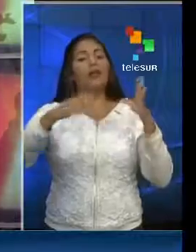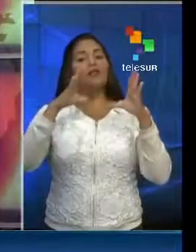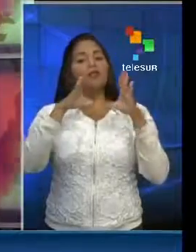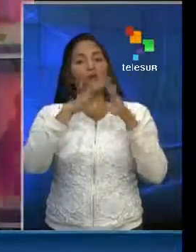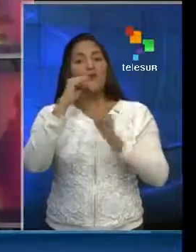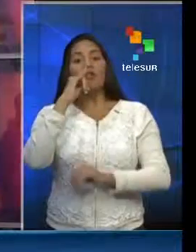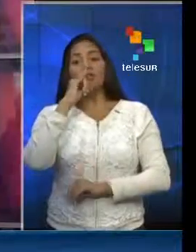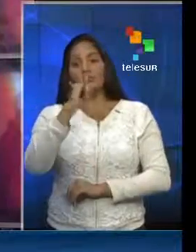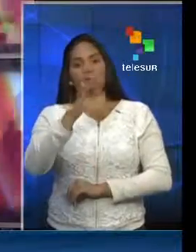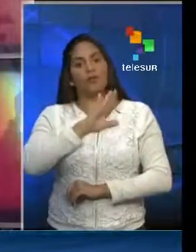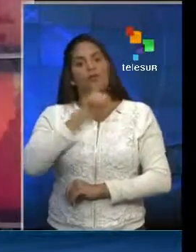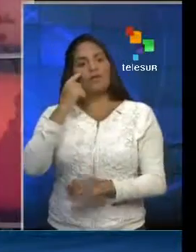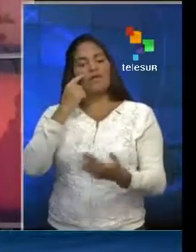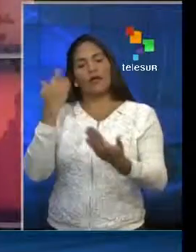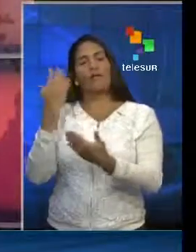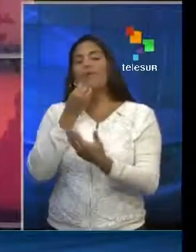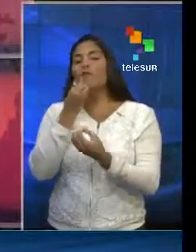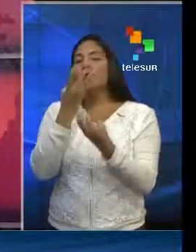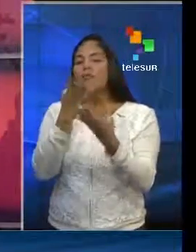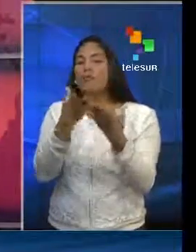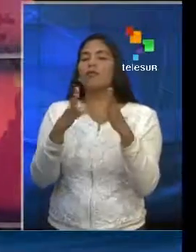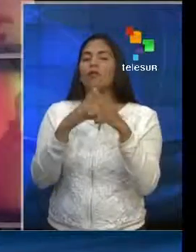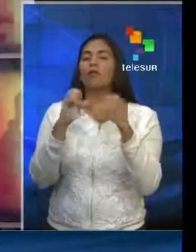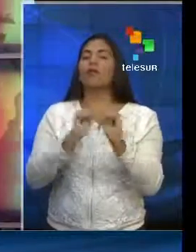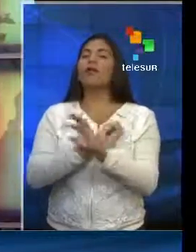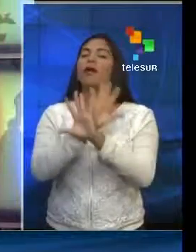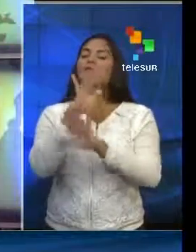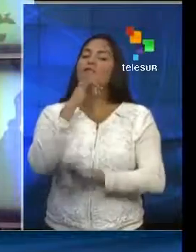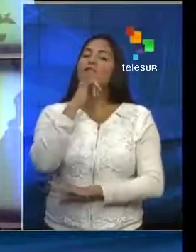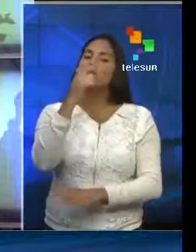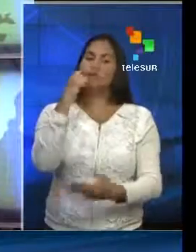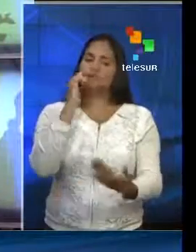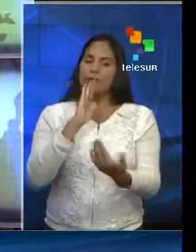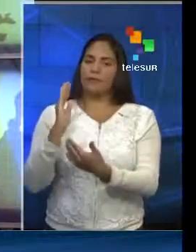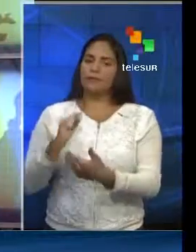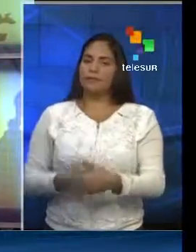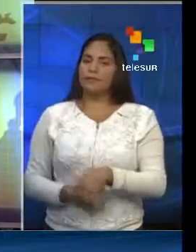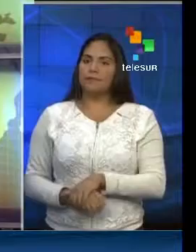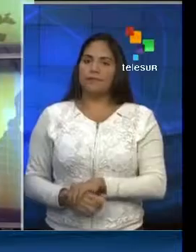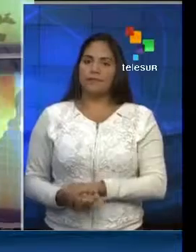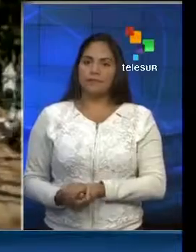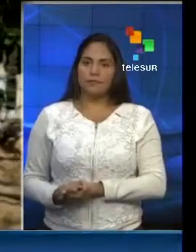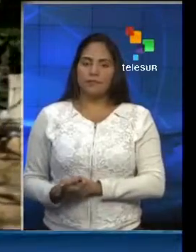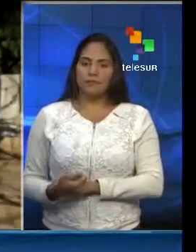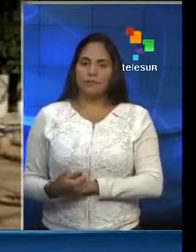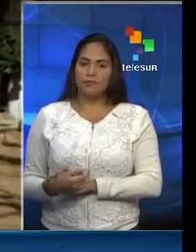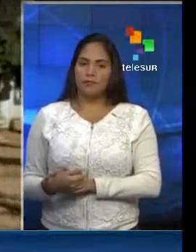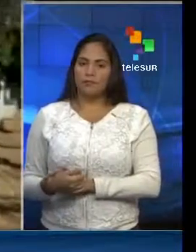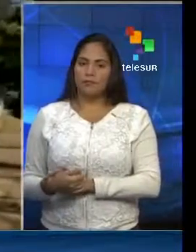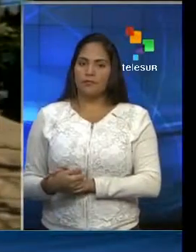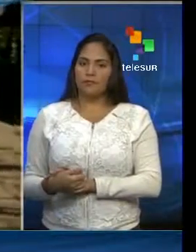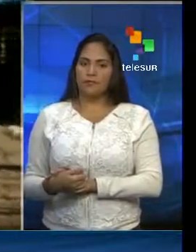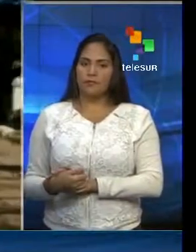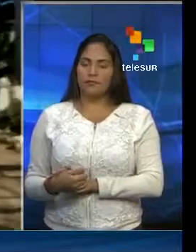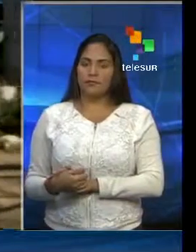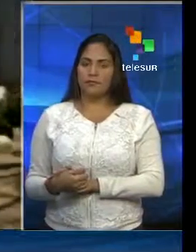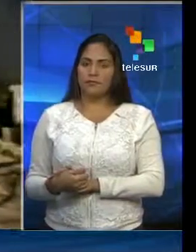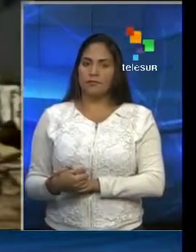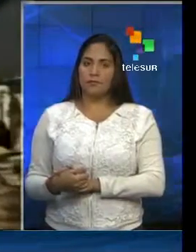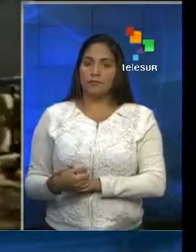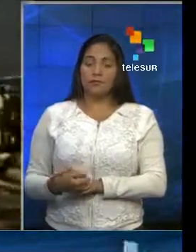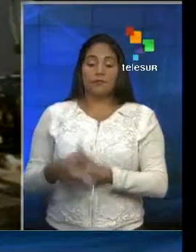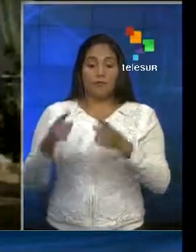colaboradora Basema El-Nagüeri, que nos cuenta todos los detalles. Veamos su reporte. Gaza por su ubicación